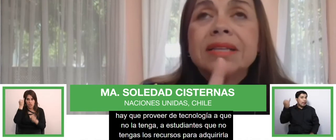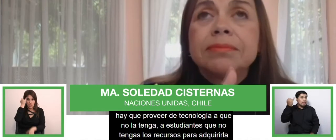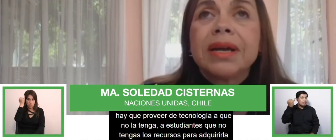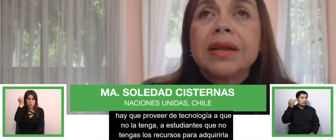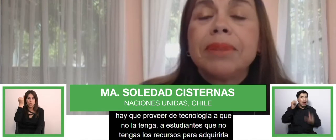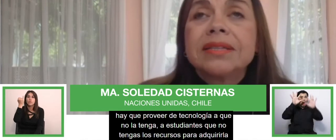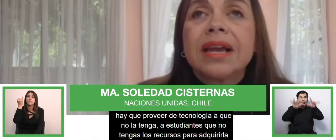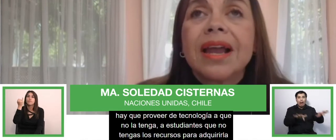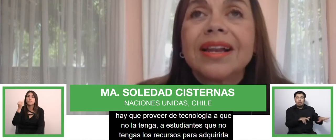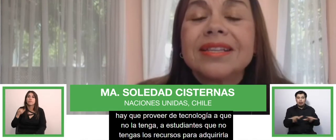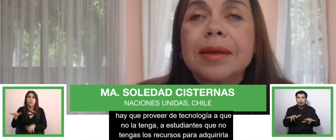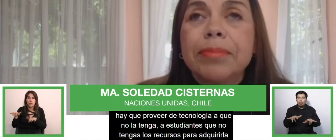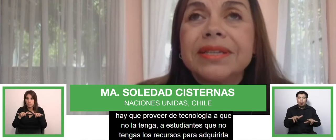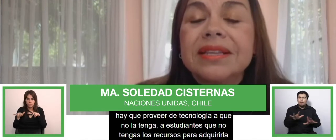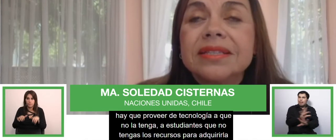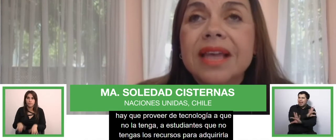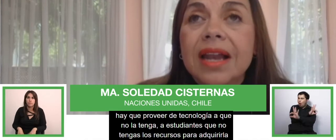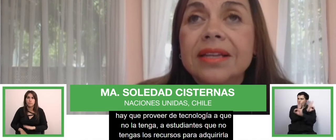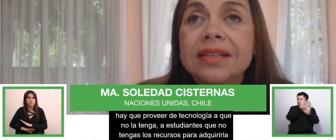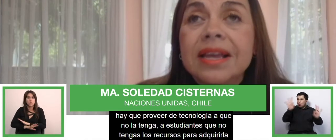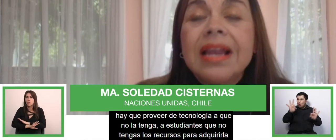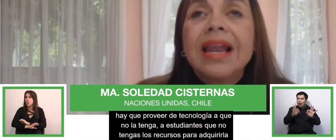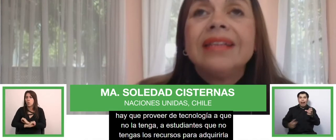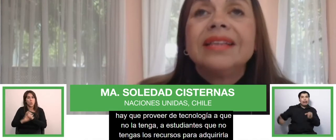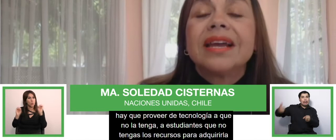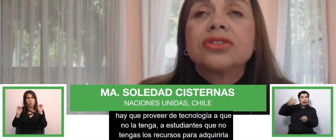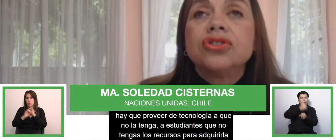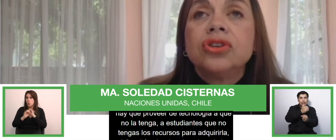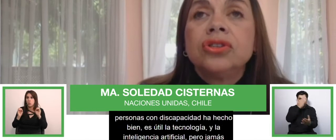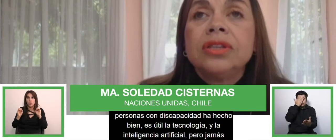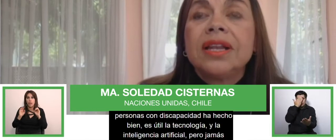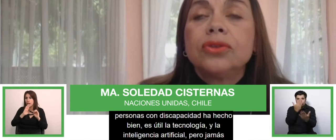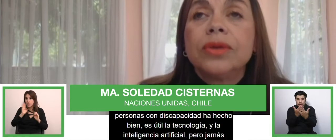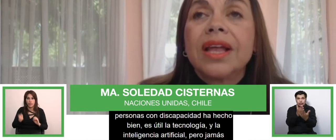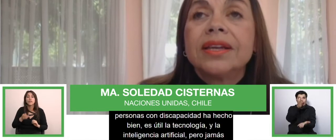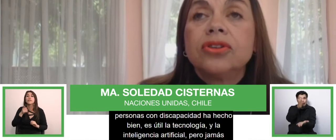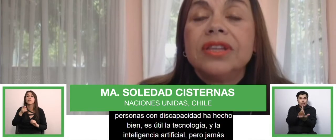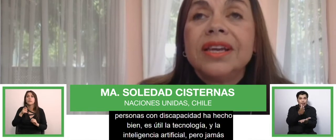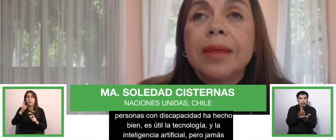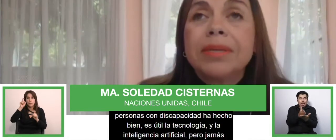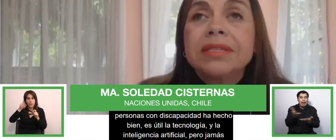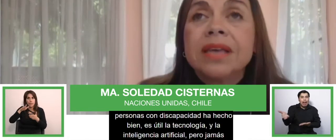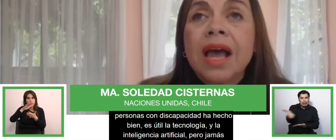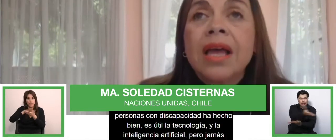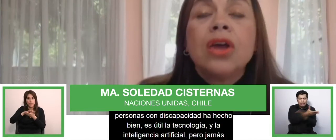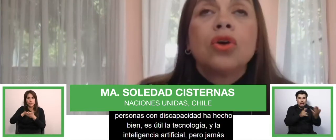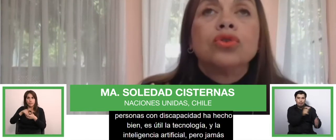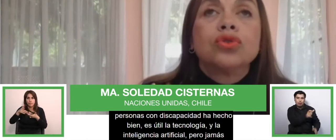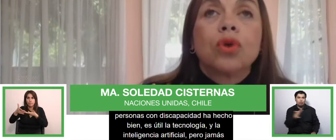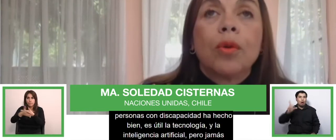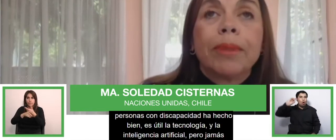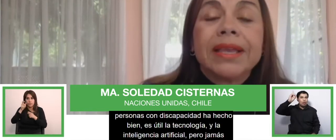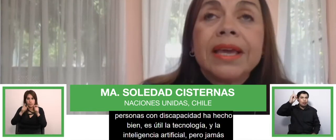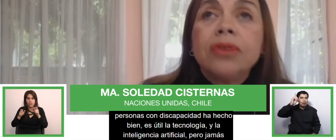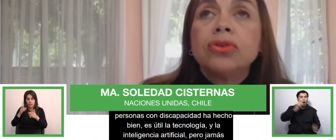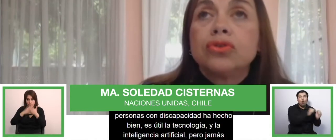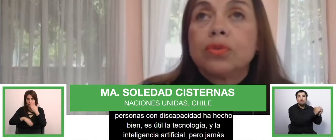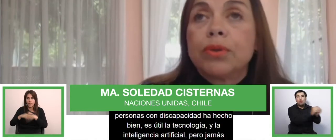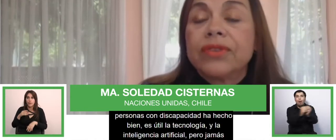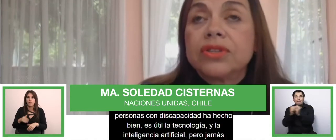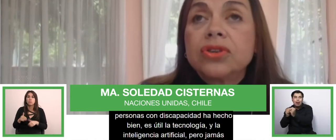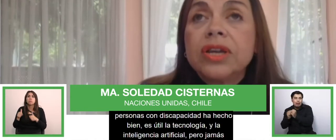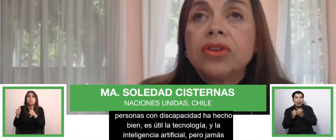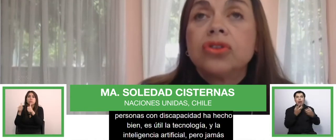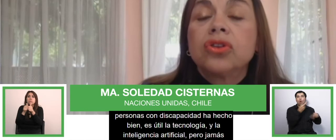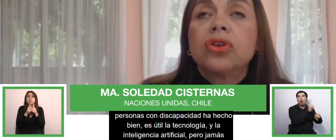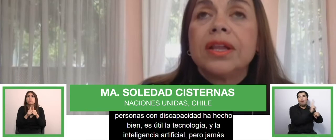jamás va a reemplazar las clases presenciales, la interacción del estudiante con discapacidad, con sus compañeros, con